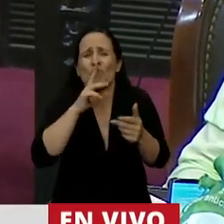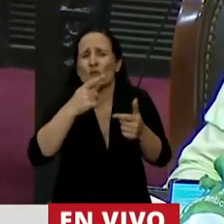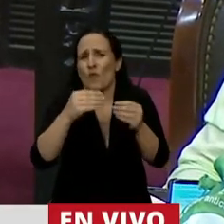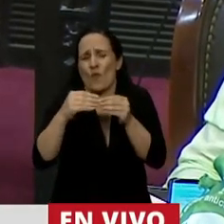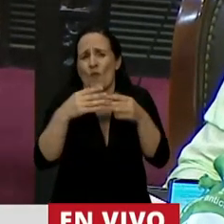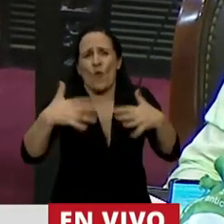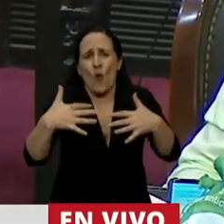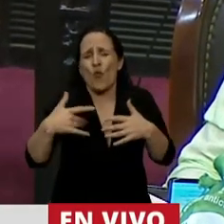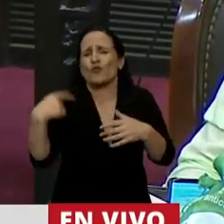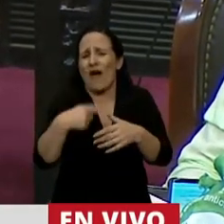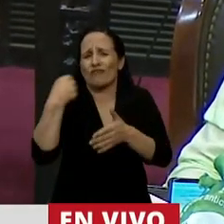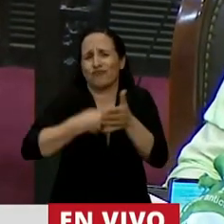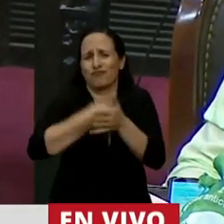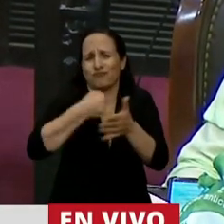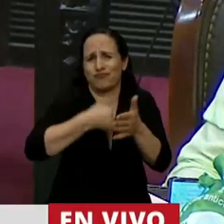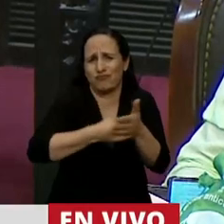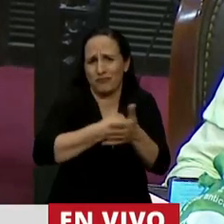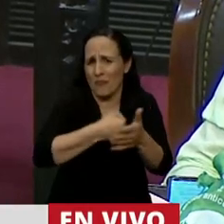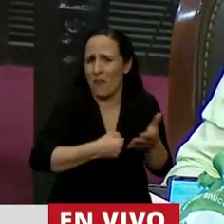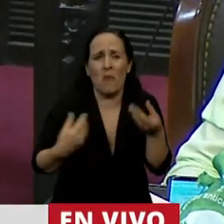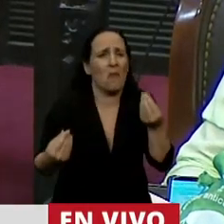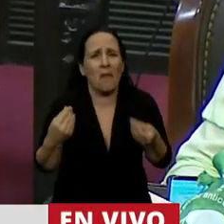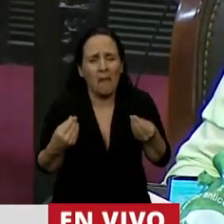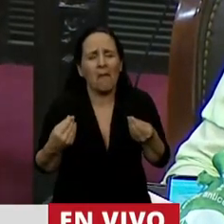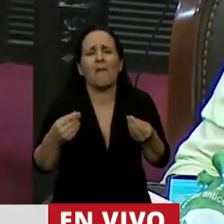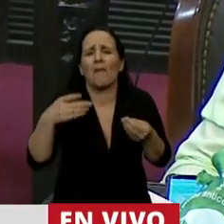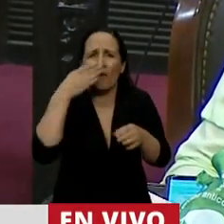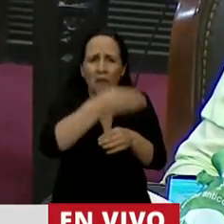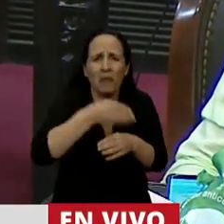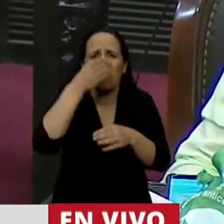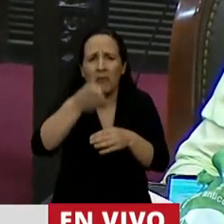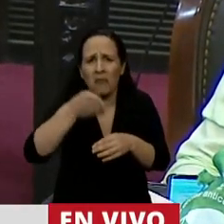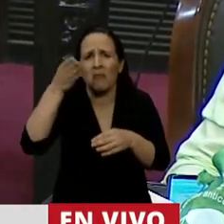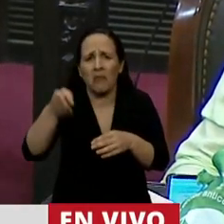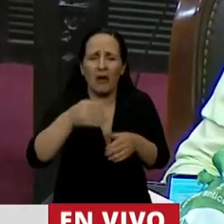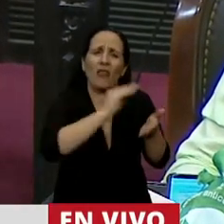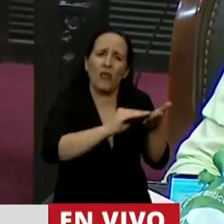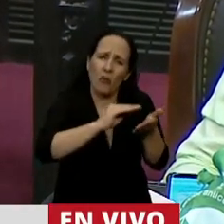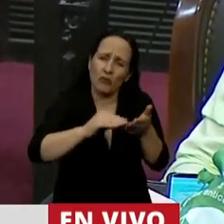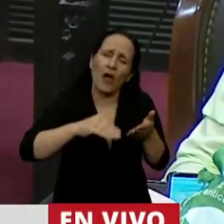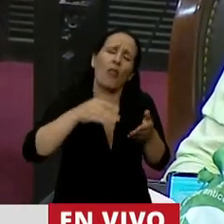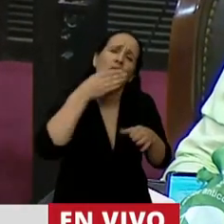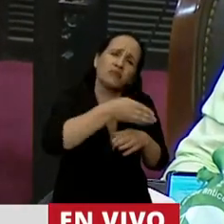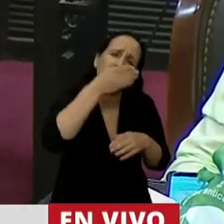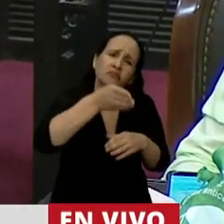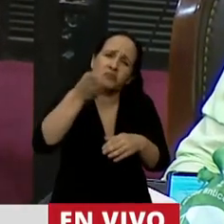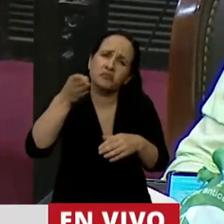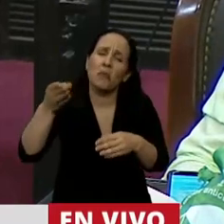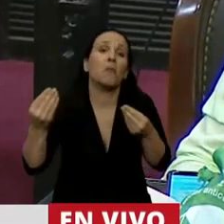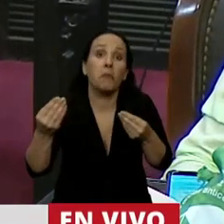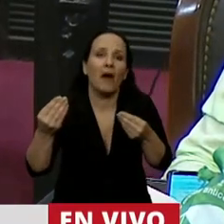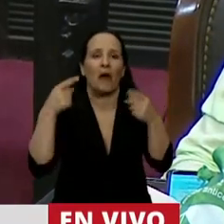de compañeras que caminaron y peregrinaron por los despachos de cada uno de nosotros para que hoy tratemos este proyecto.